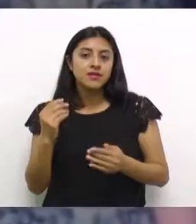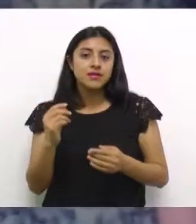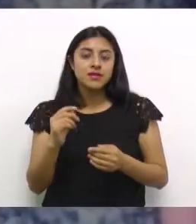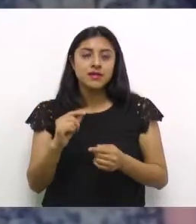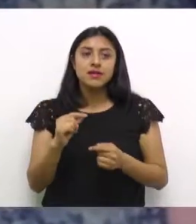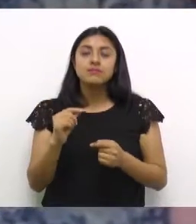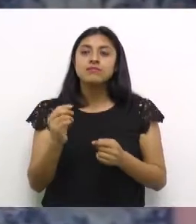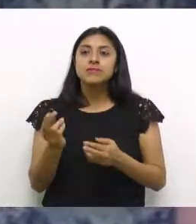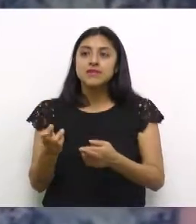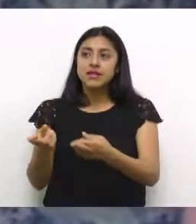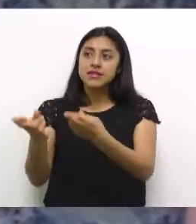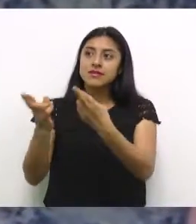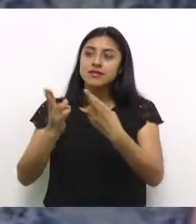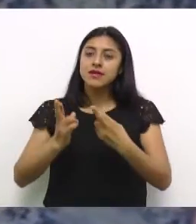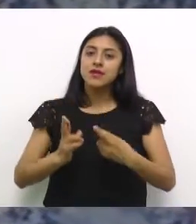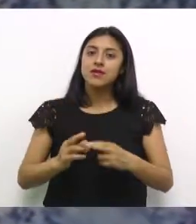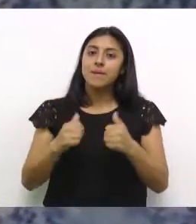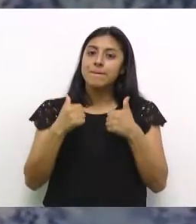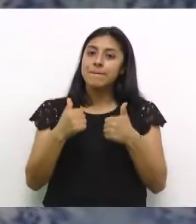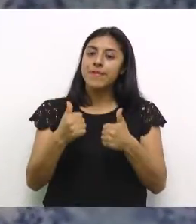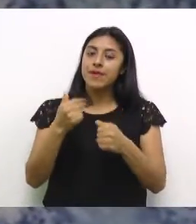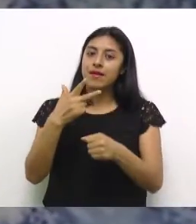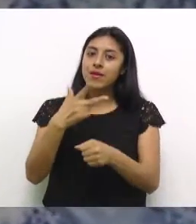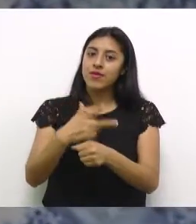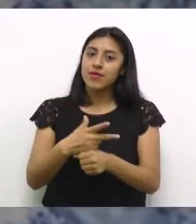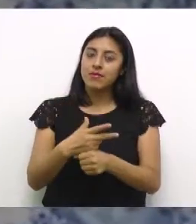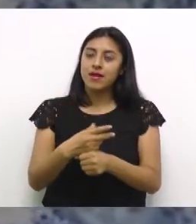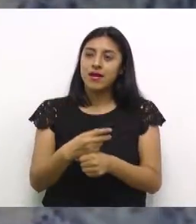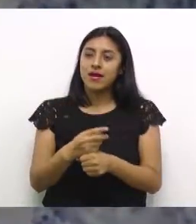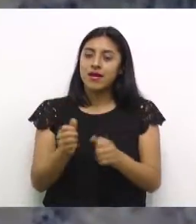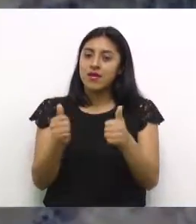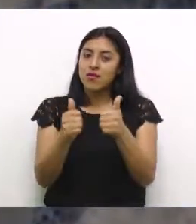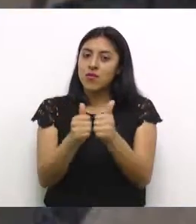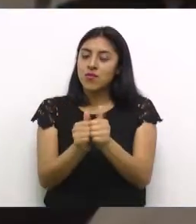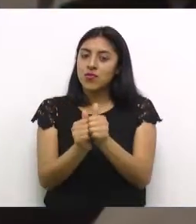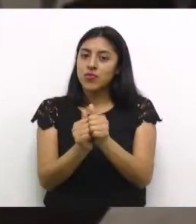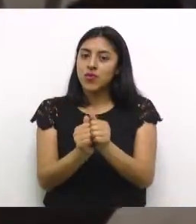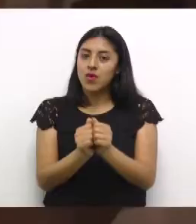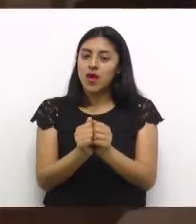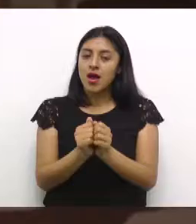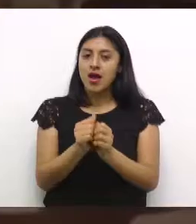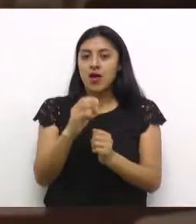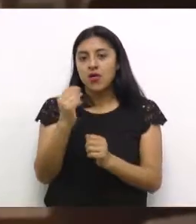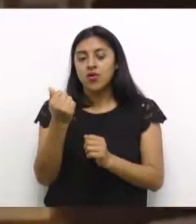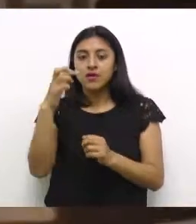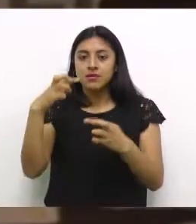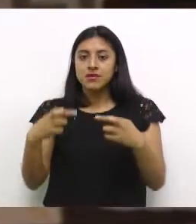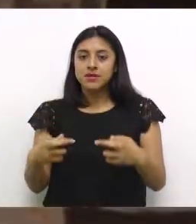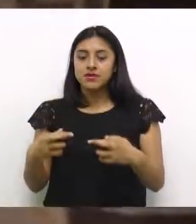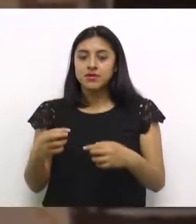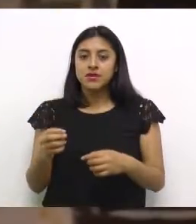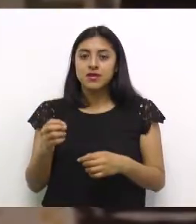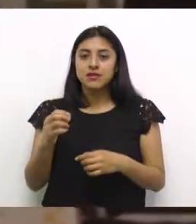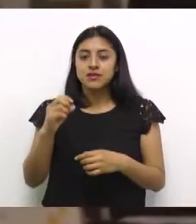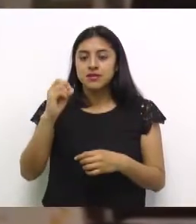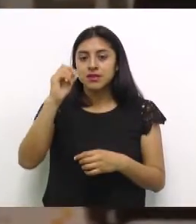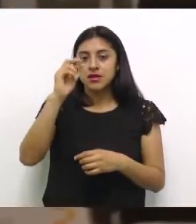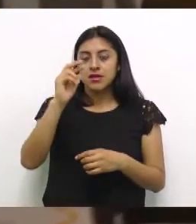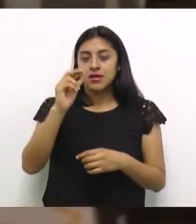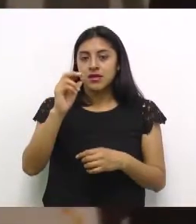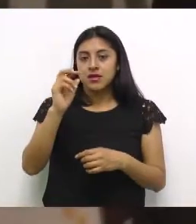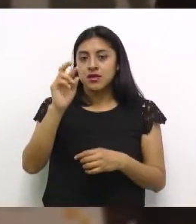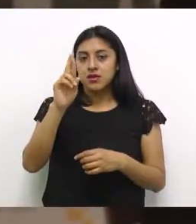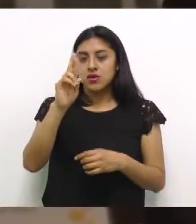ideas innovadoras en el marco del modernismo fueron bien recibidas por los guatemaltecos. Y junto a mentes brillantes como Dagoberto